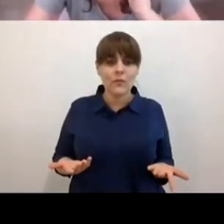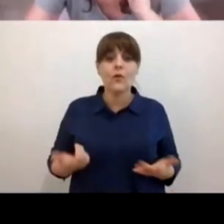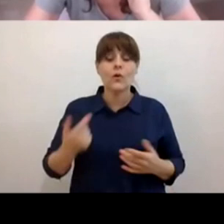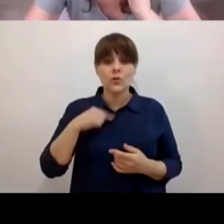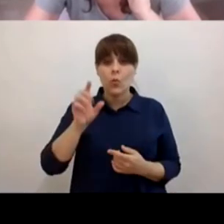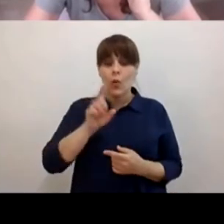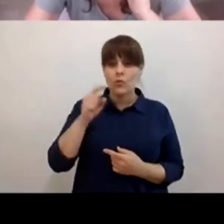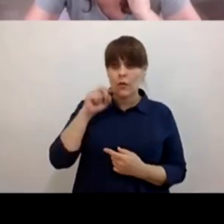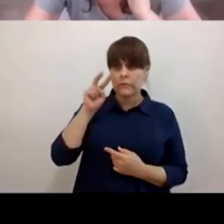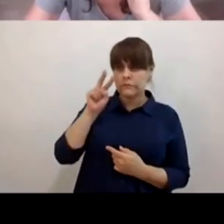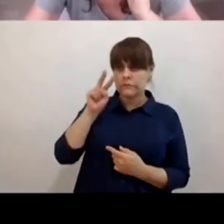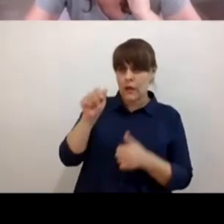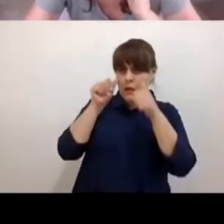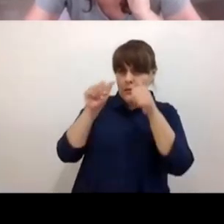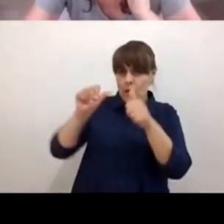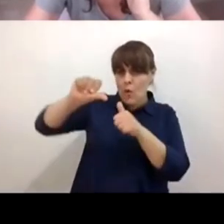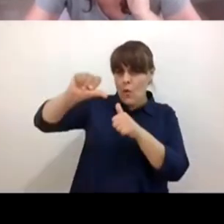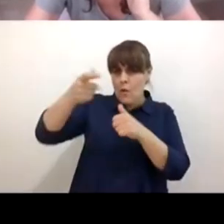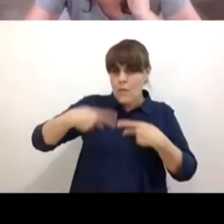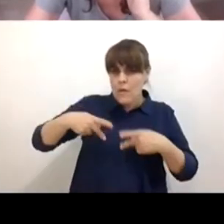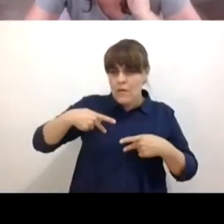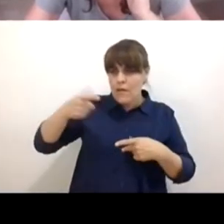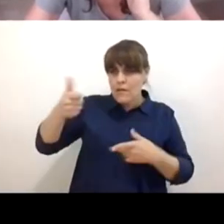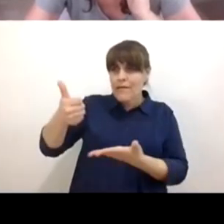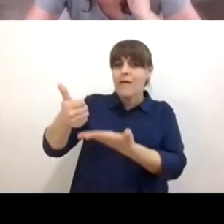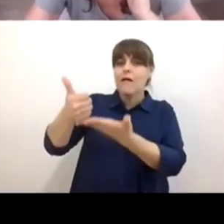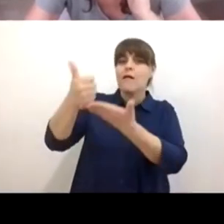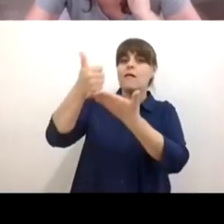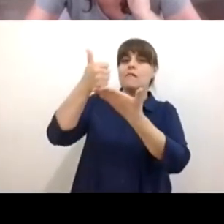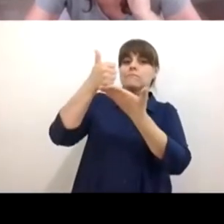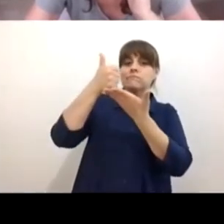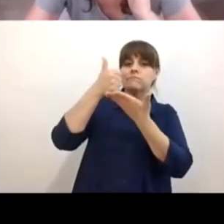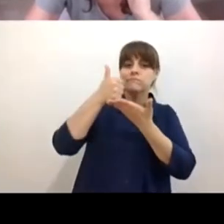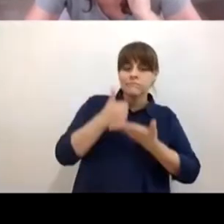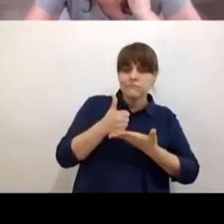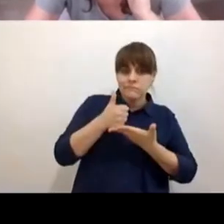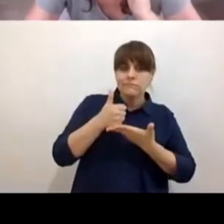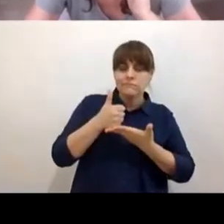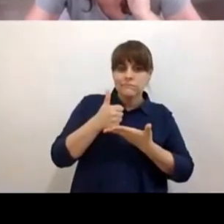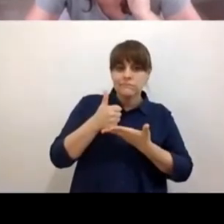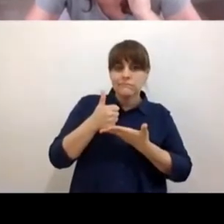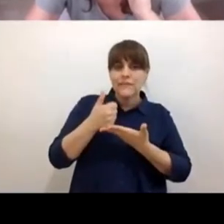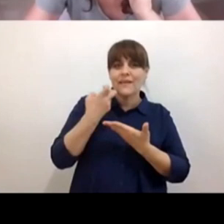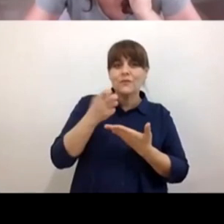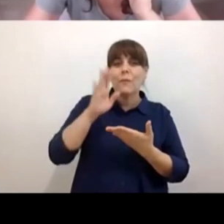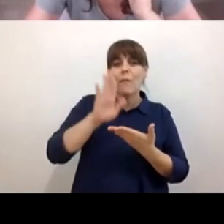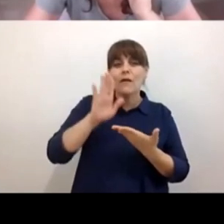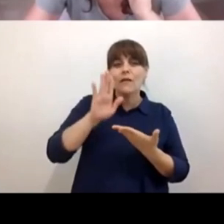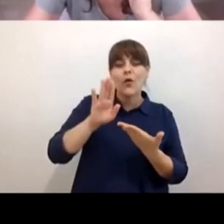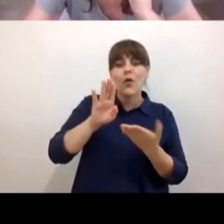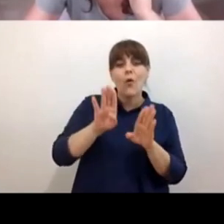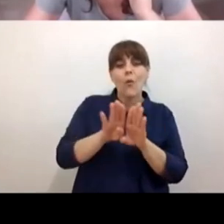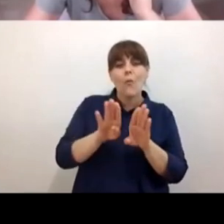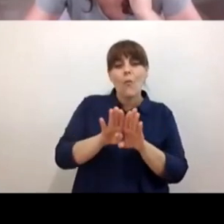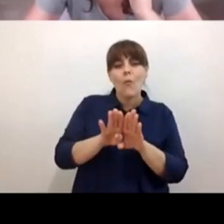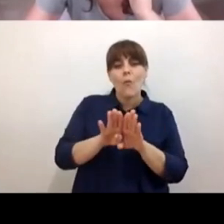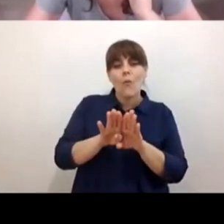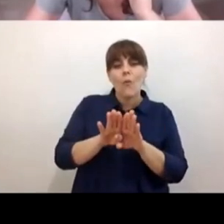otro te da pistas para poder es este juego fascinante de la